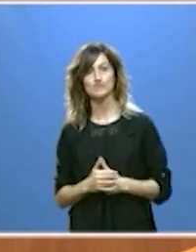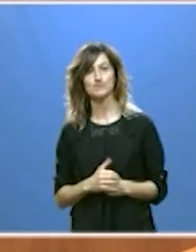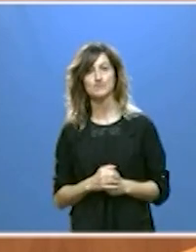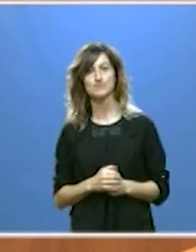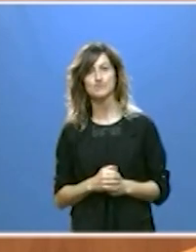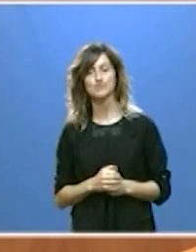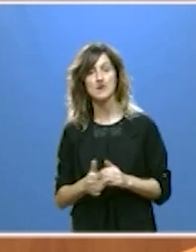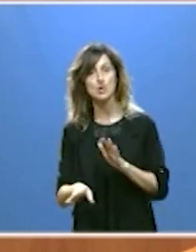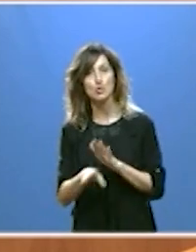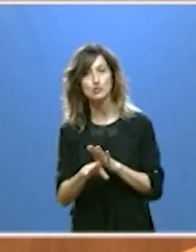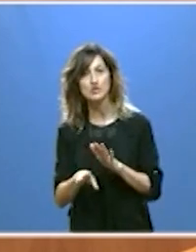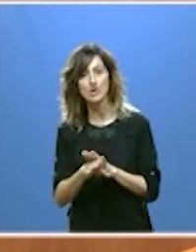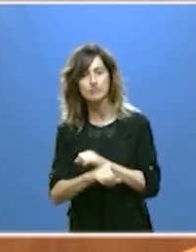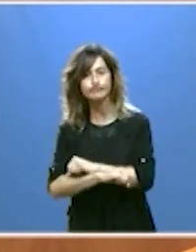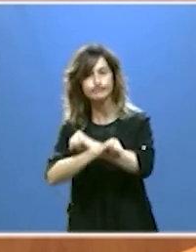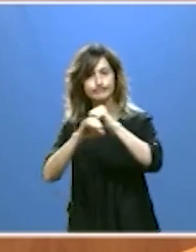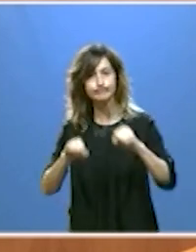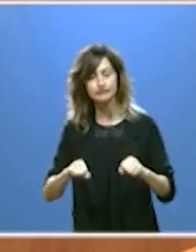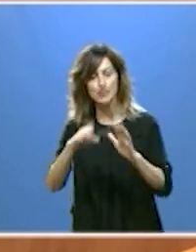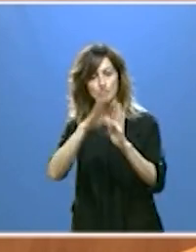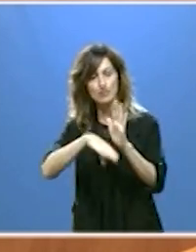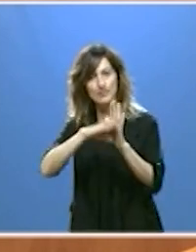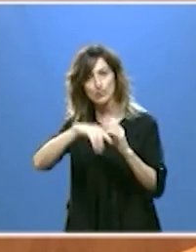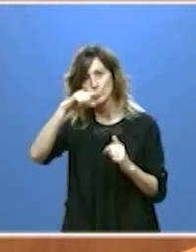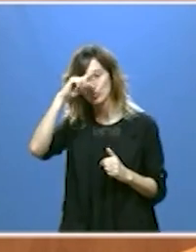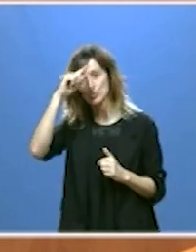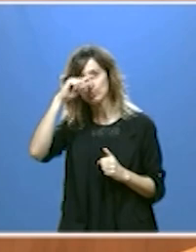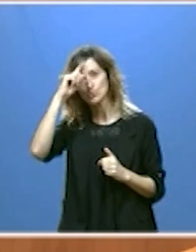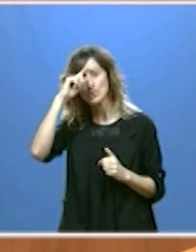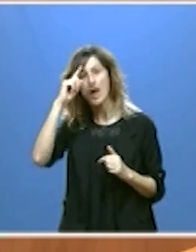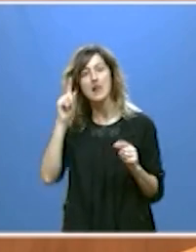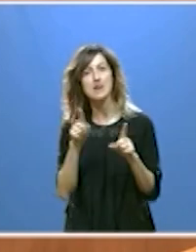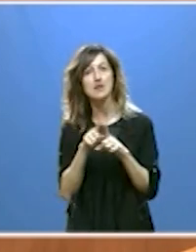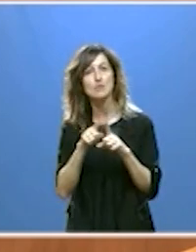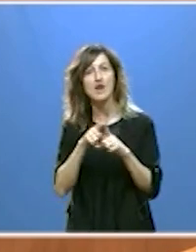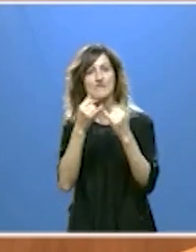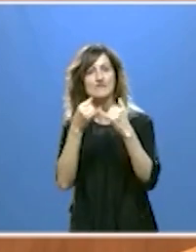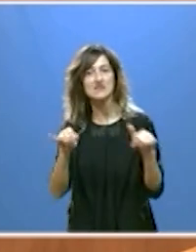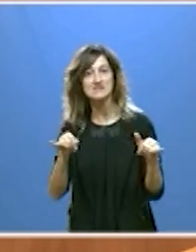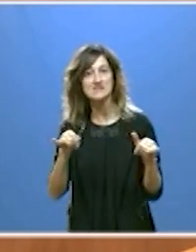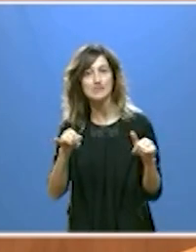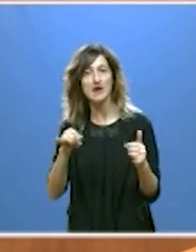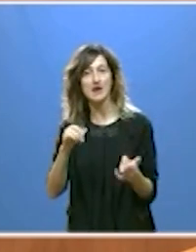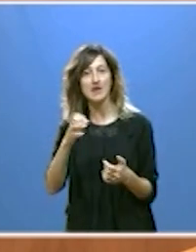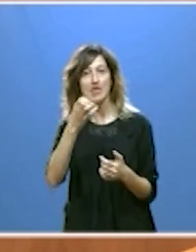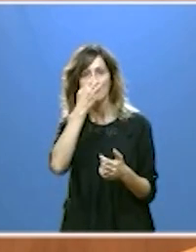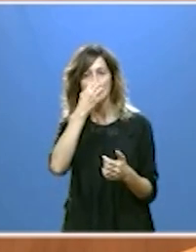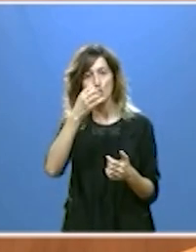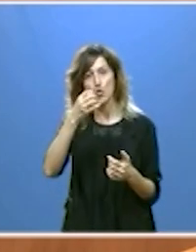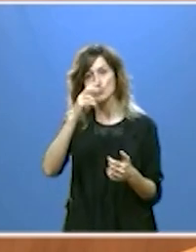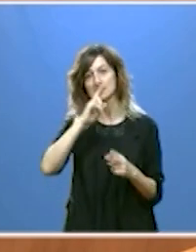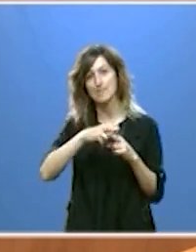Seguiremos potenciando la consolidada programación cultural como la de los grandes festivales Circo en Ávila